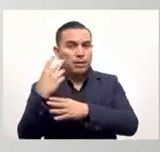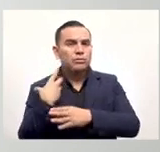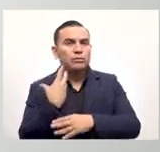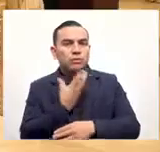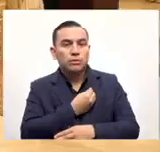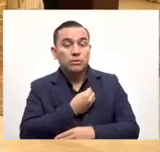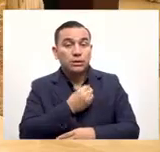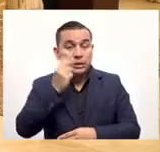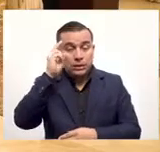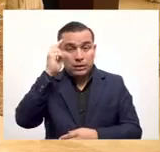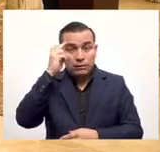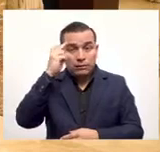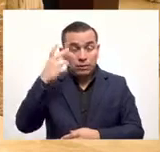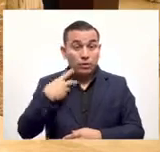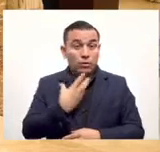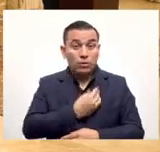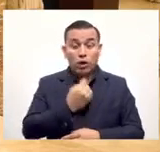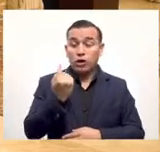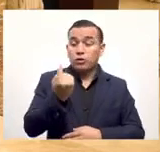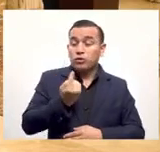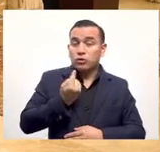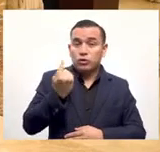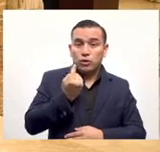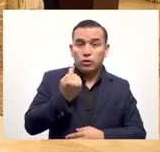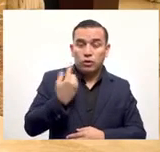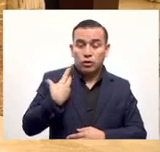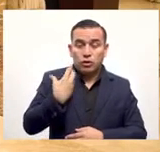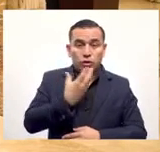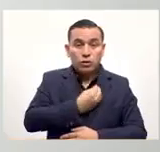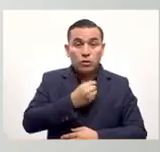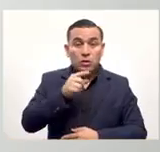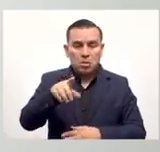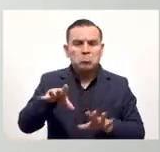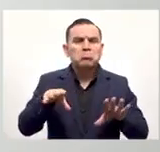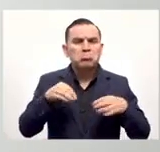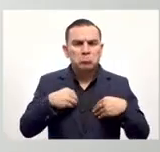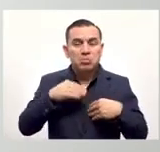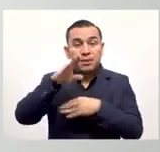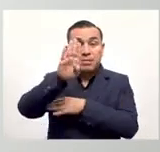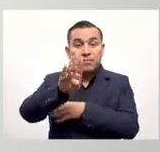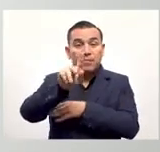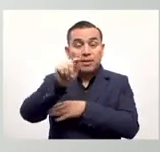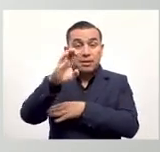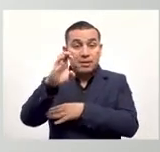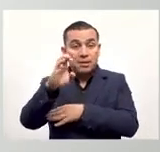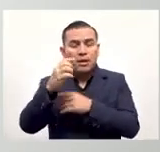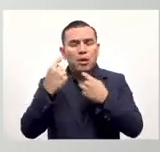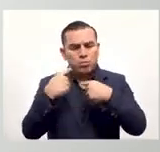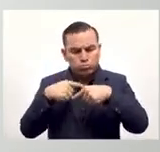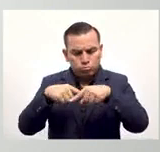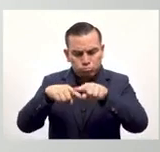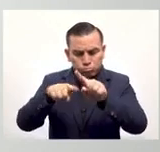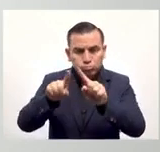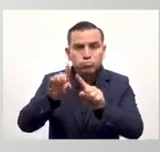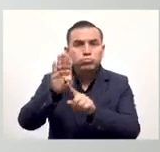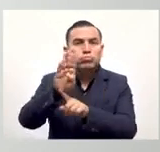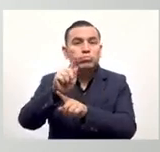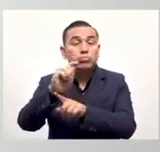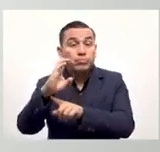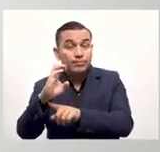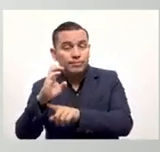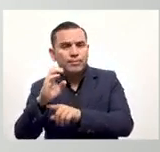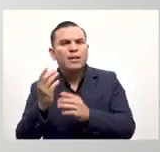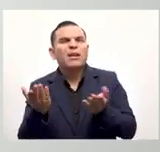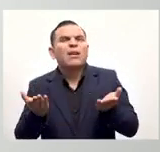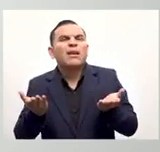consumo esto como lo dije al principio son los únicos Bitcoins que va a recibir alguien que no quiere recibir Bitcoin obviamente el que quiera seguir recibiendo Bitcoin pues